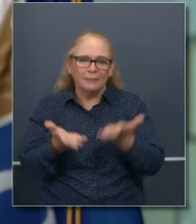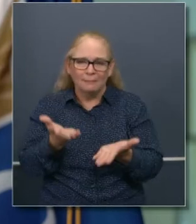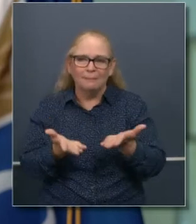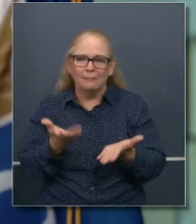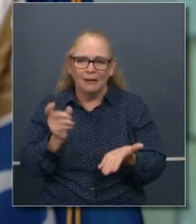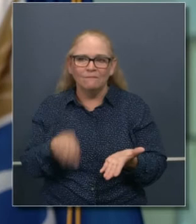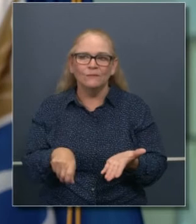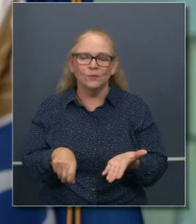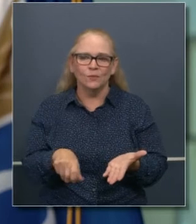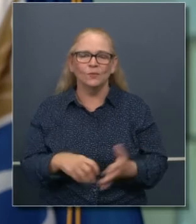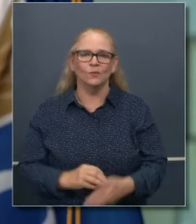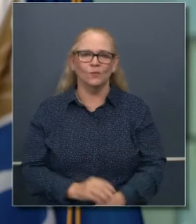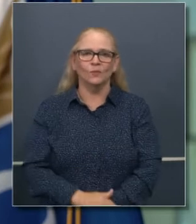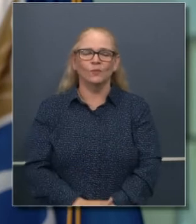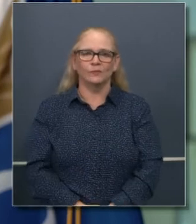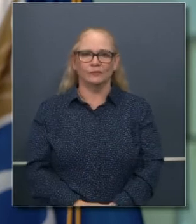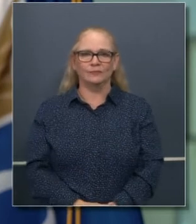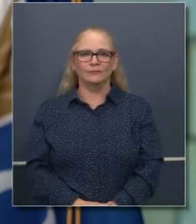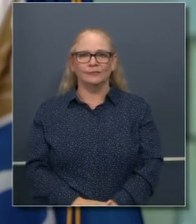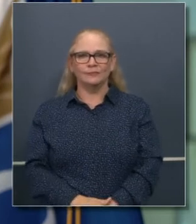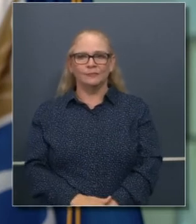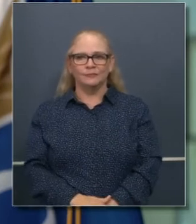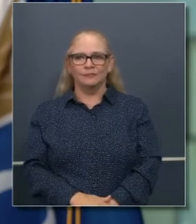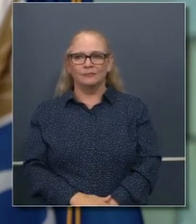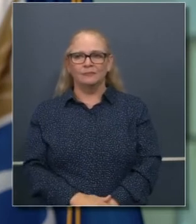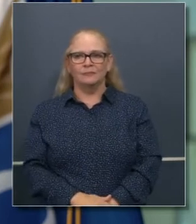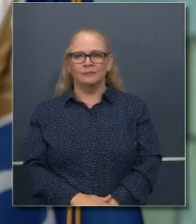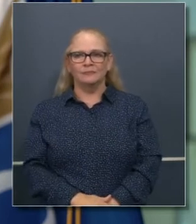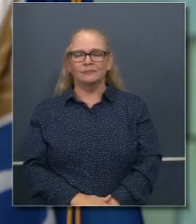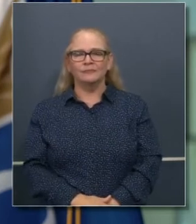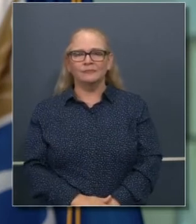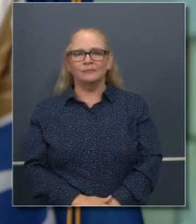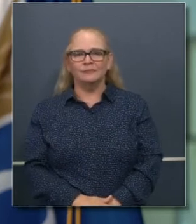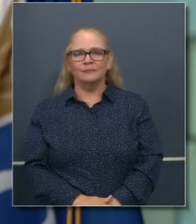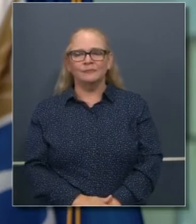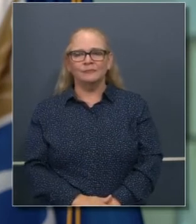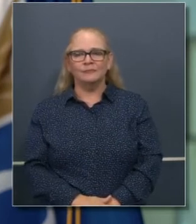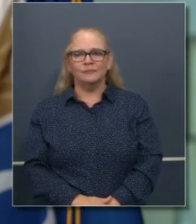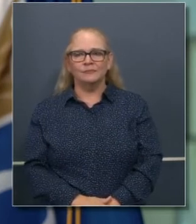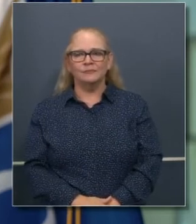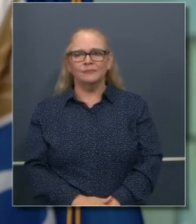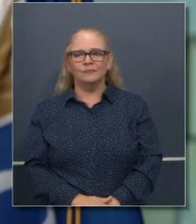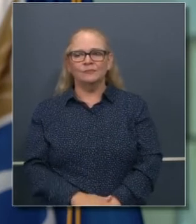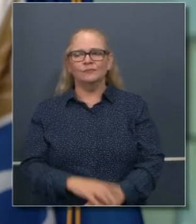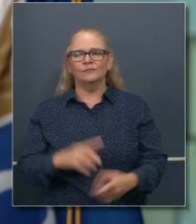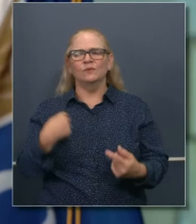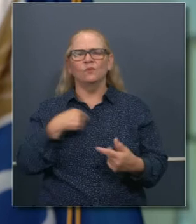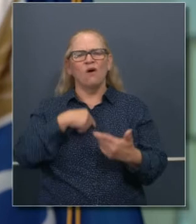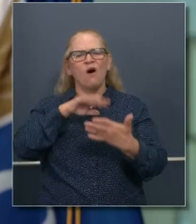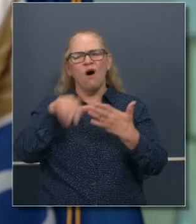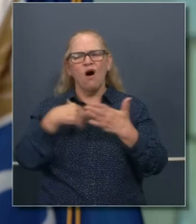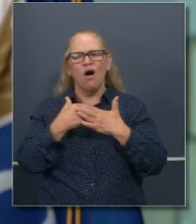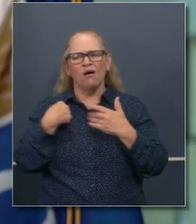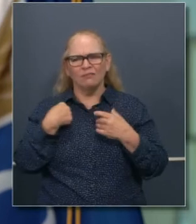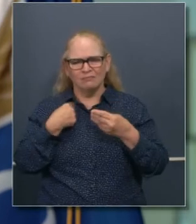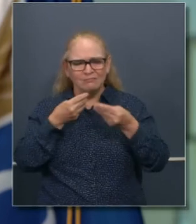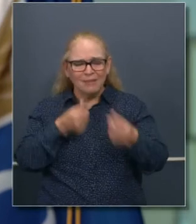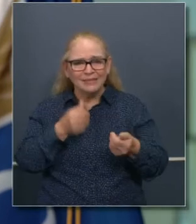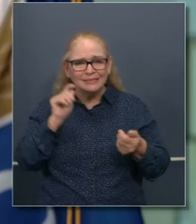haciendo, como ya dije, no hay que mirarle